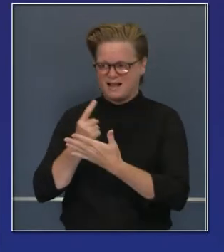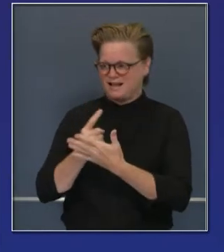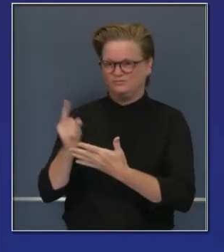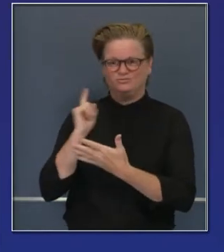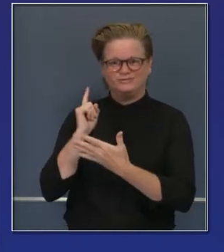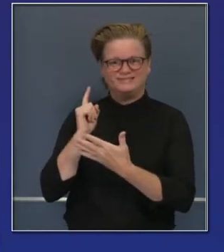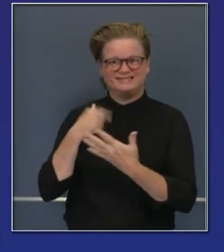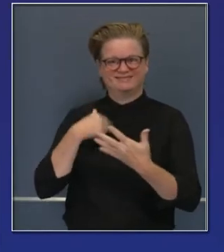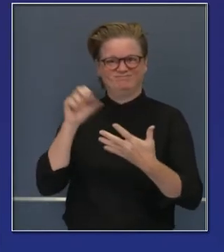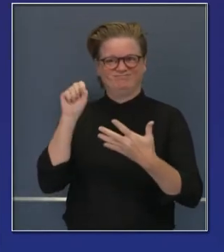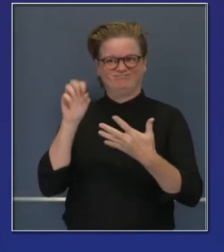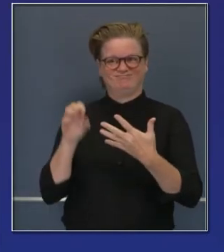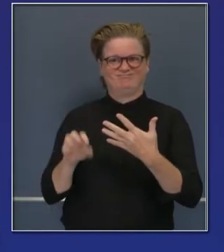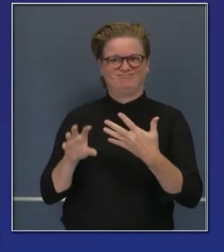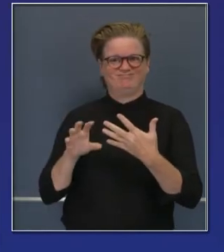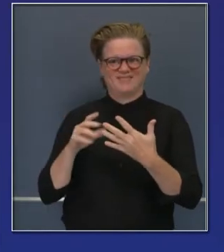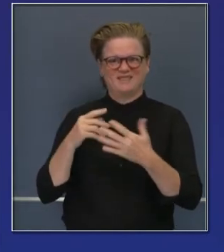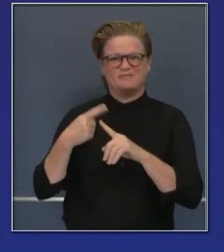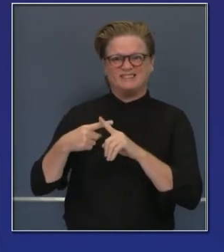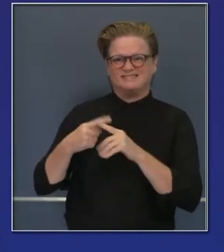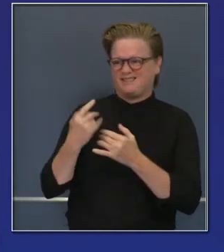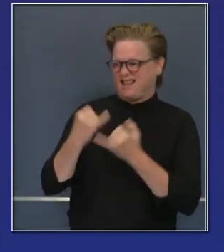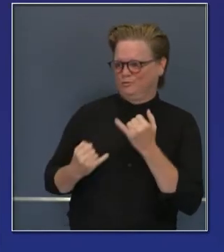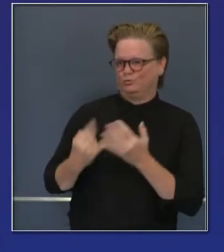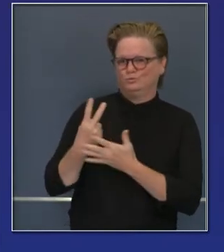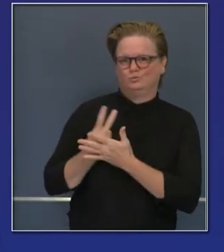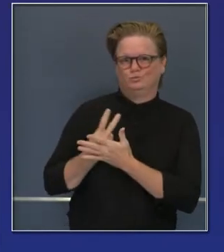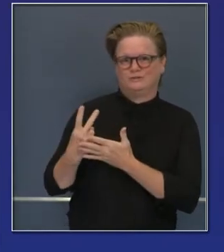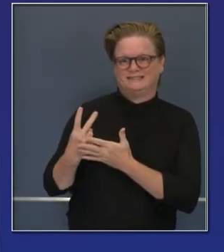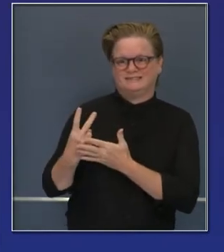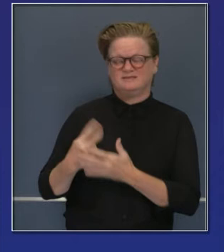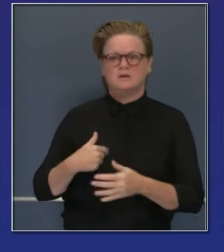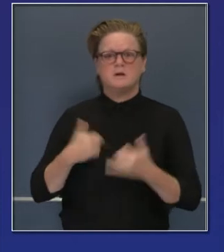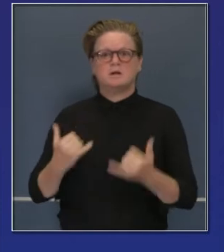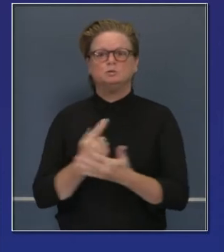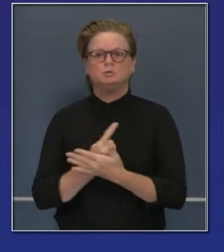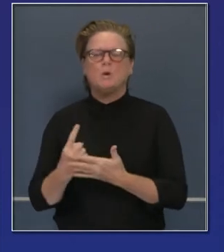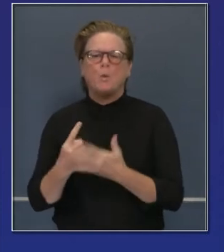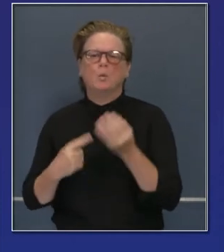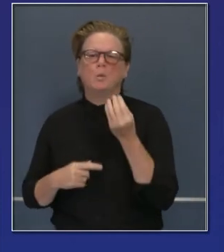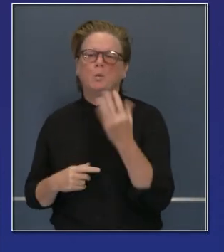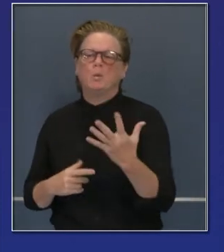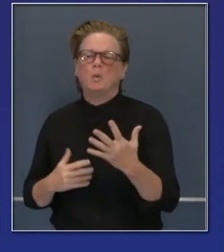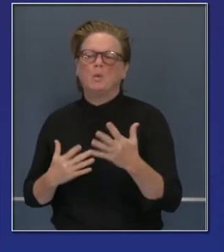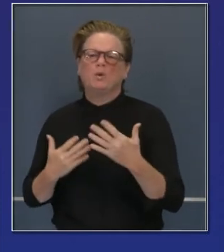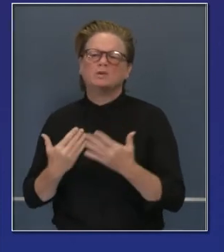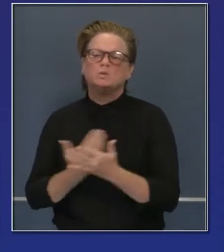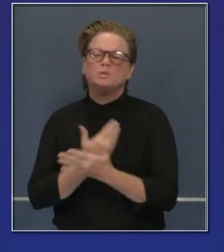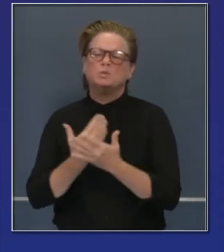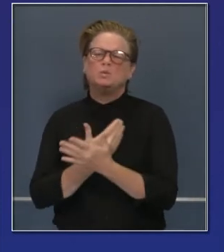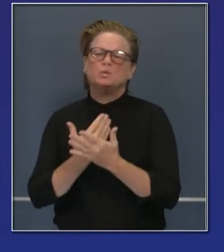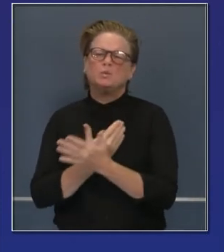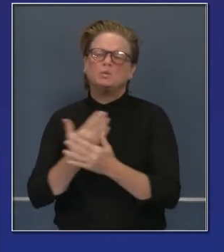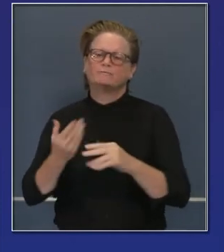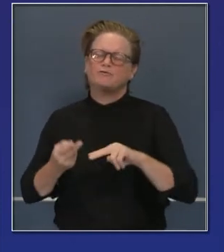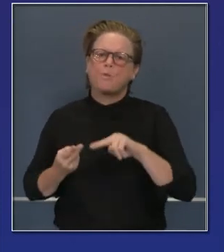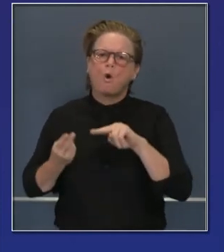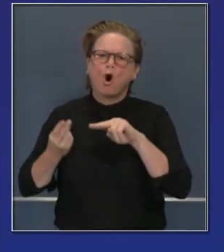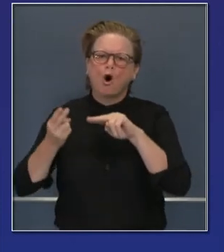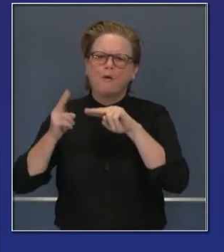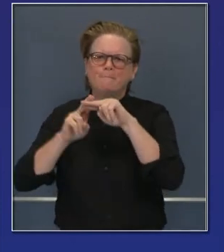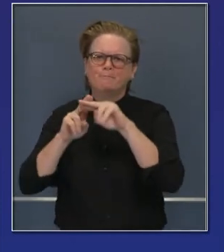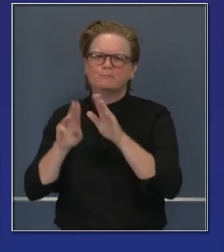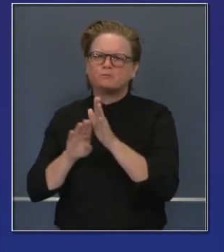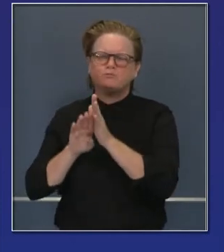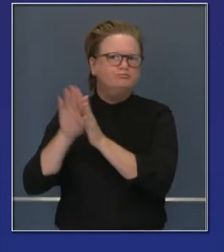noticias de último momento. Y hasta esta semana se han extendido los esfuerzos. También hemos visto un auge de casos nuevos